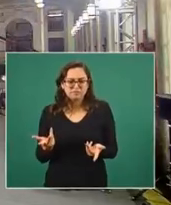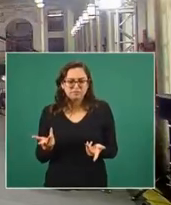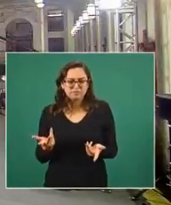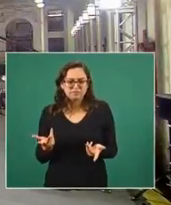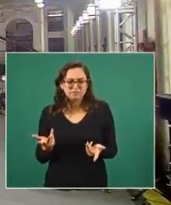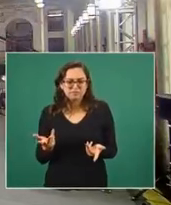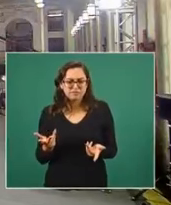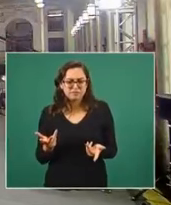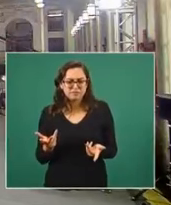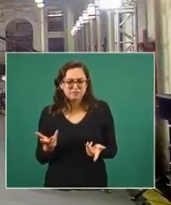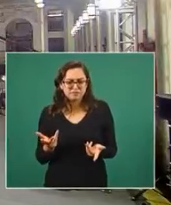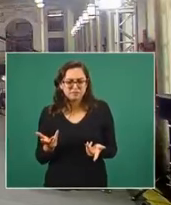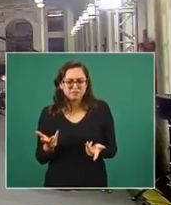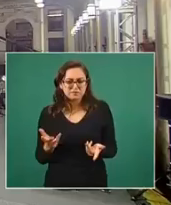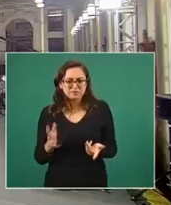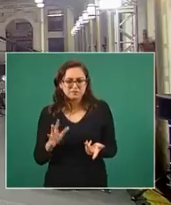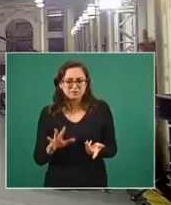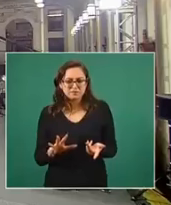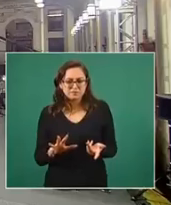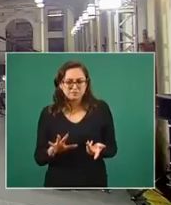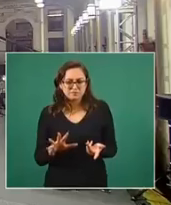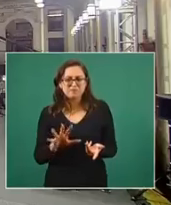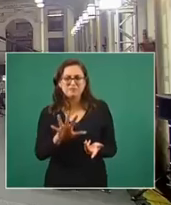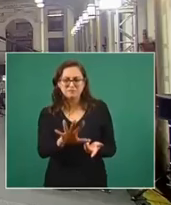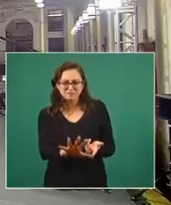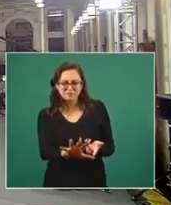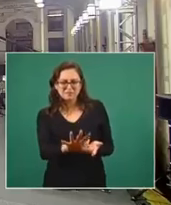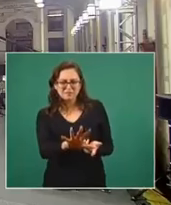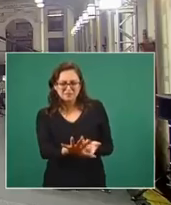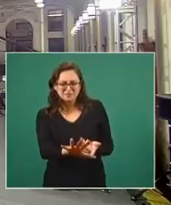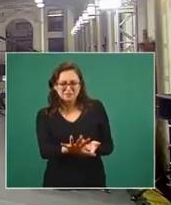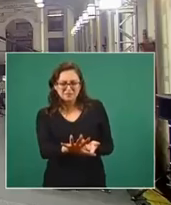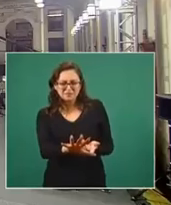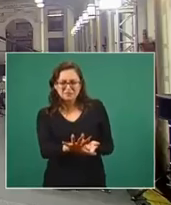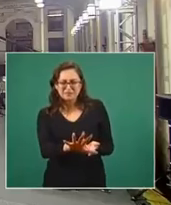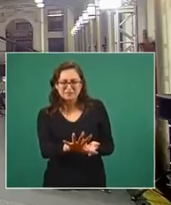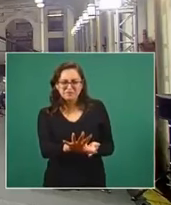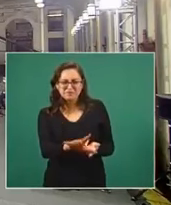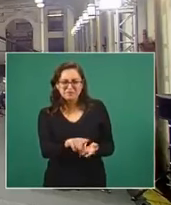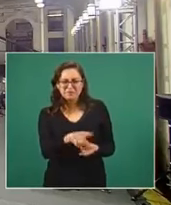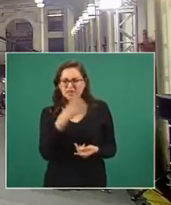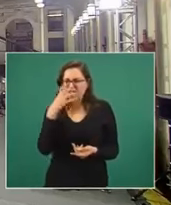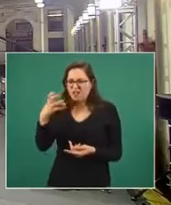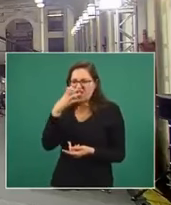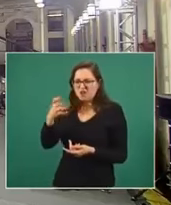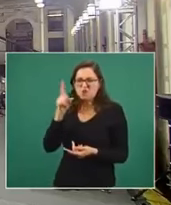Sí, por eso estoy hablando del aspecto… Permítame, no, no es…